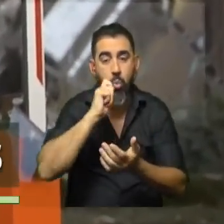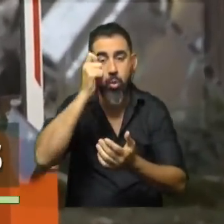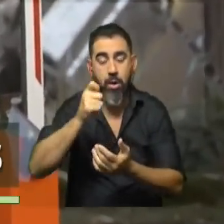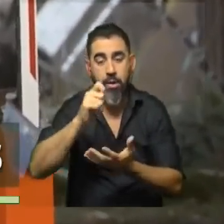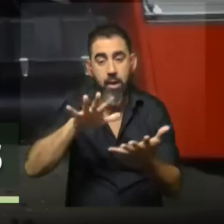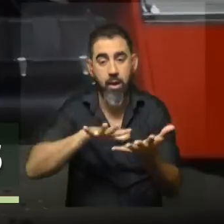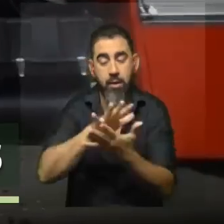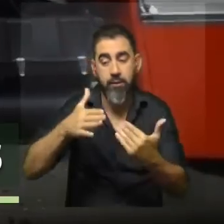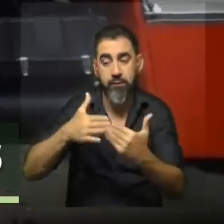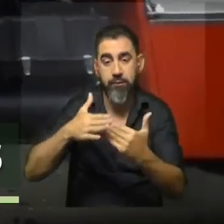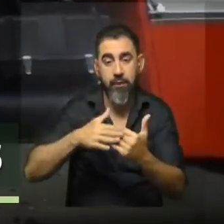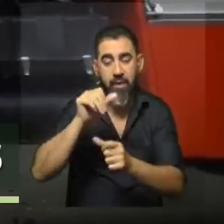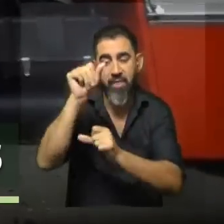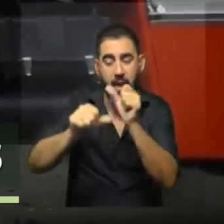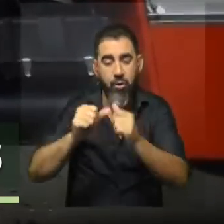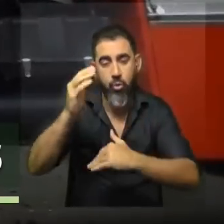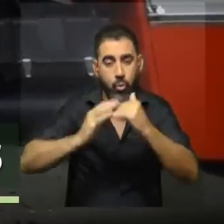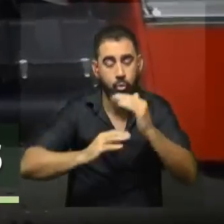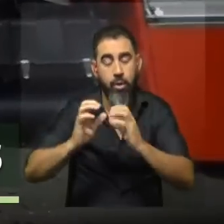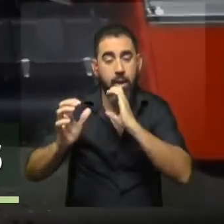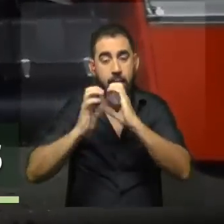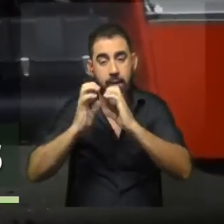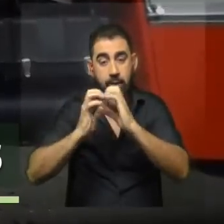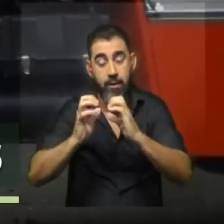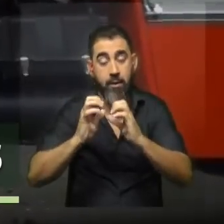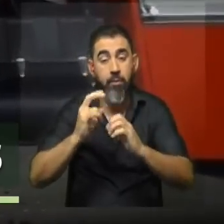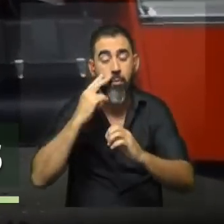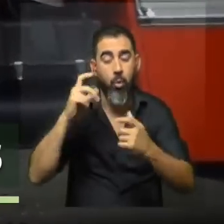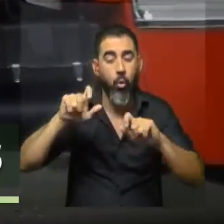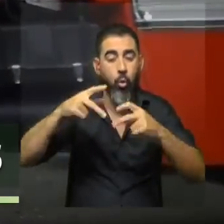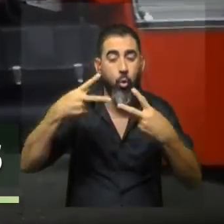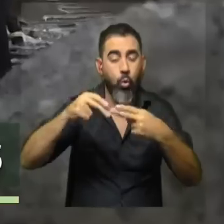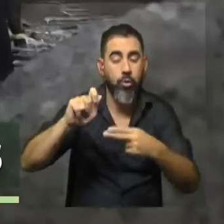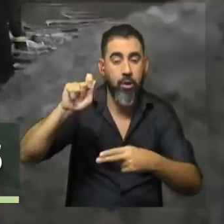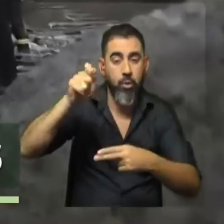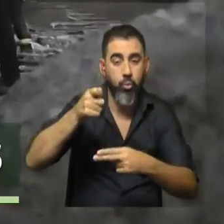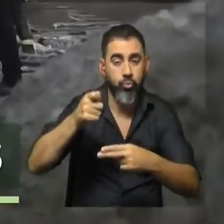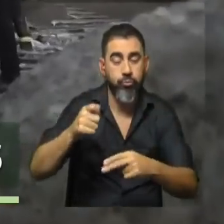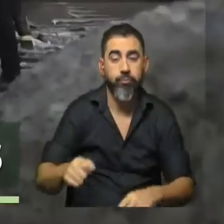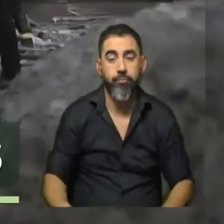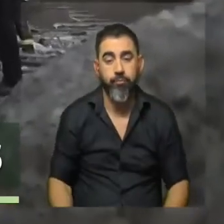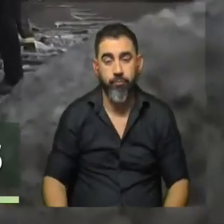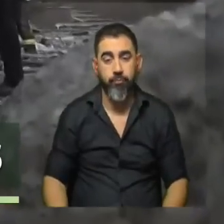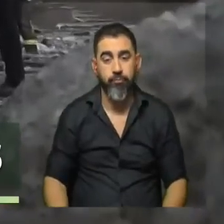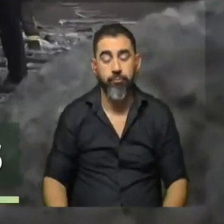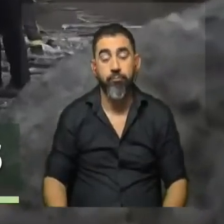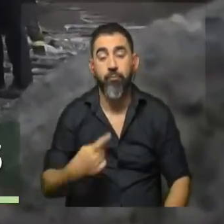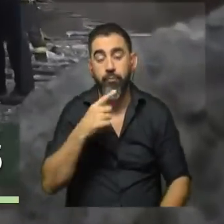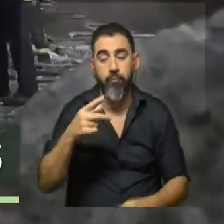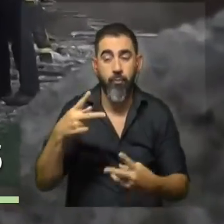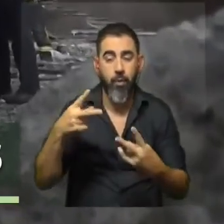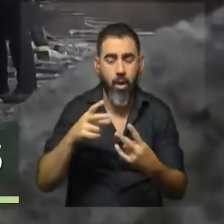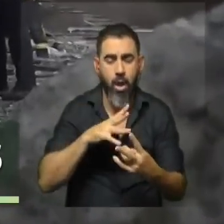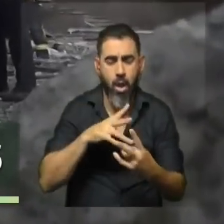circundantes, dañando instalaciones de energía y provocando cortes en el suministro, según las autoridades que afirman haber derribado un